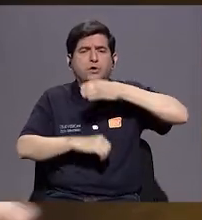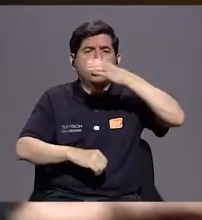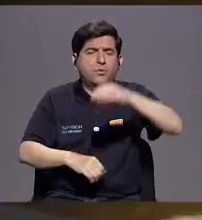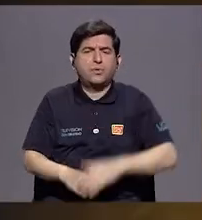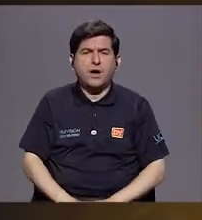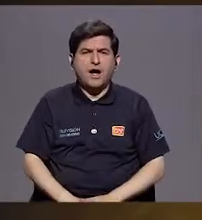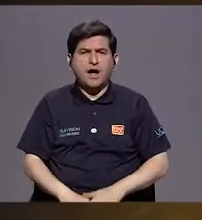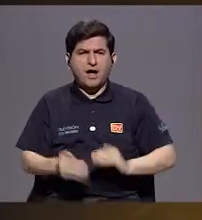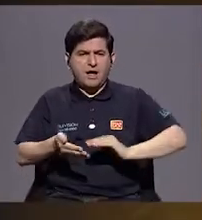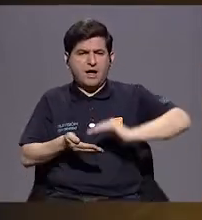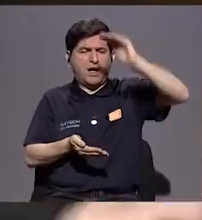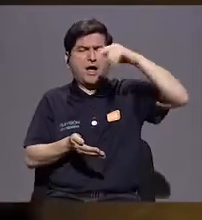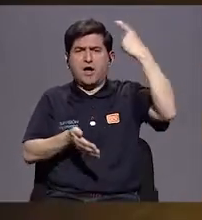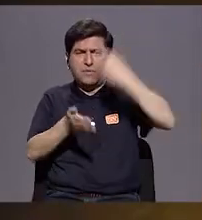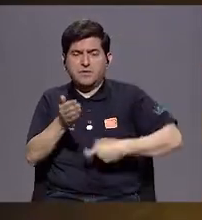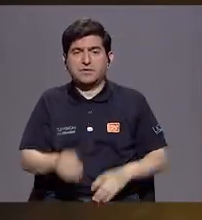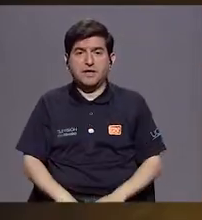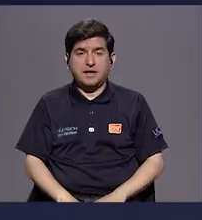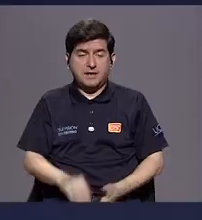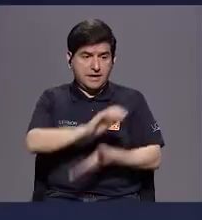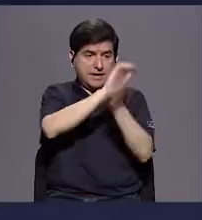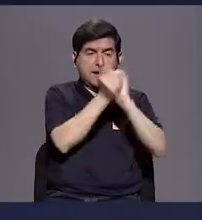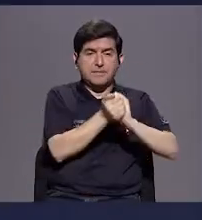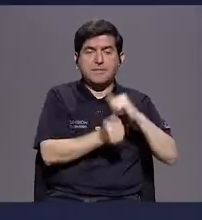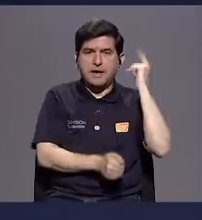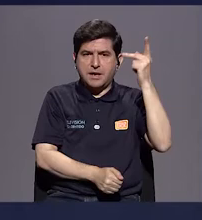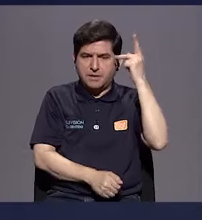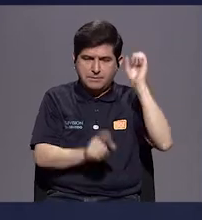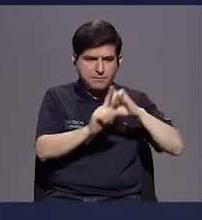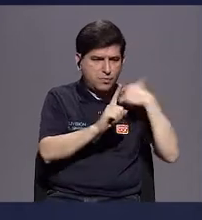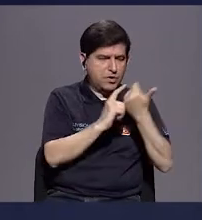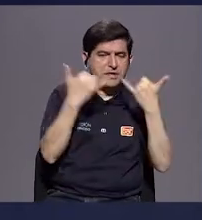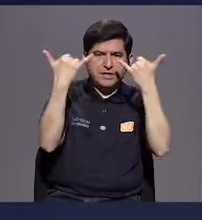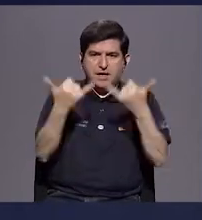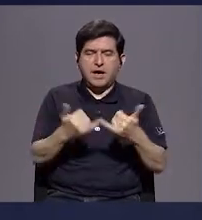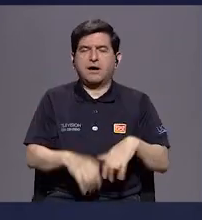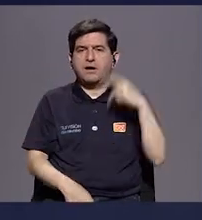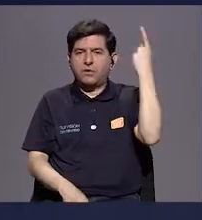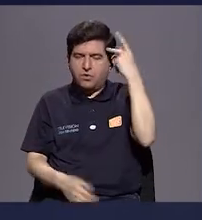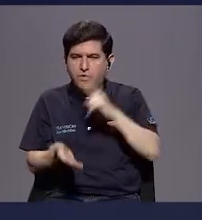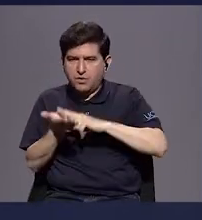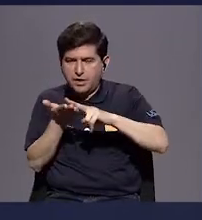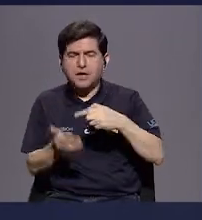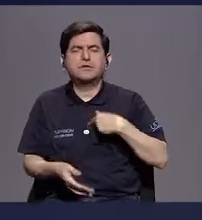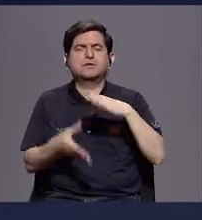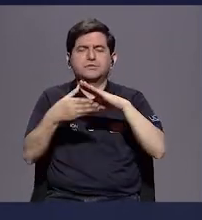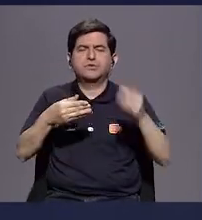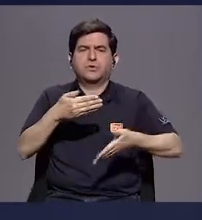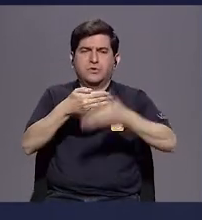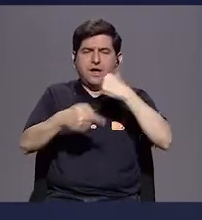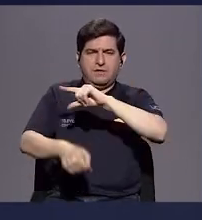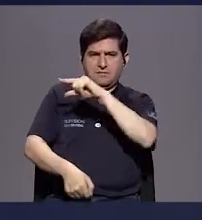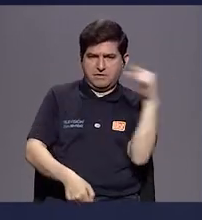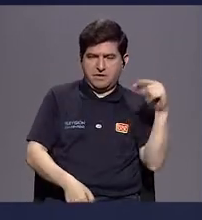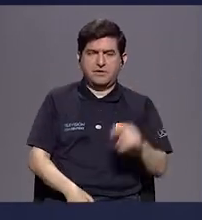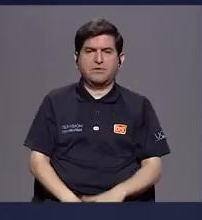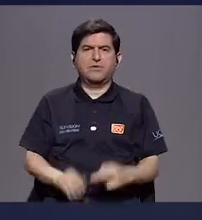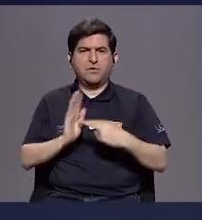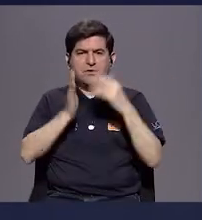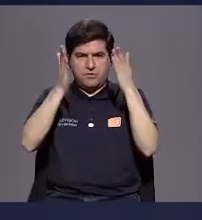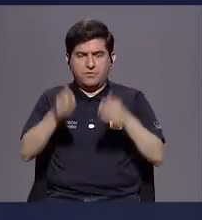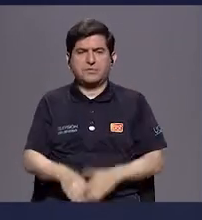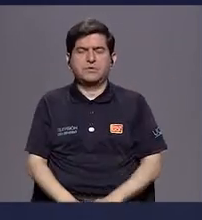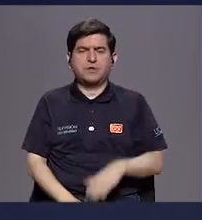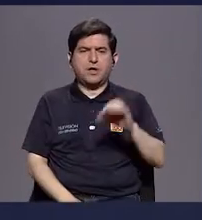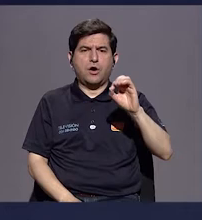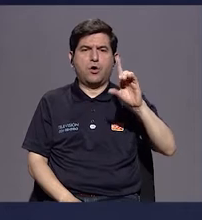Entonces, se cambia la política social por una política verde. Sí, yo lo comentaba la semana pasada cuando tuvimos representantes